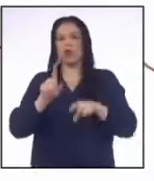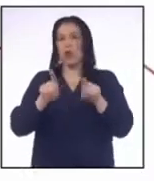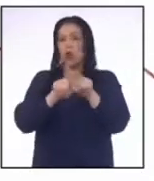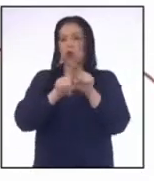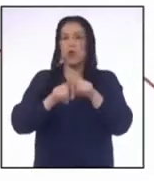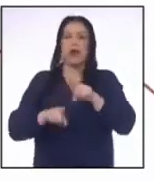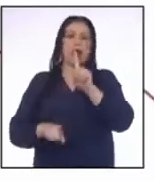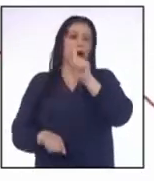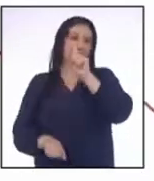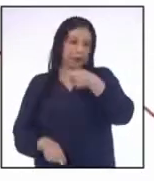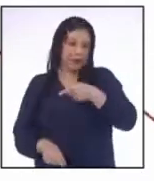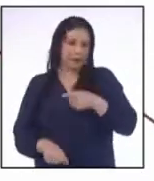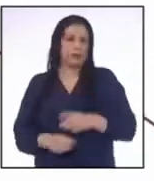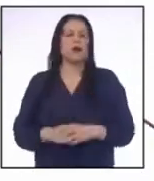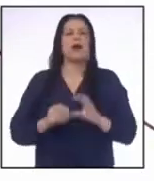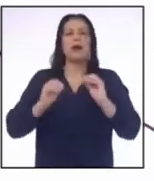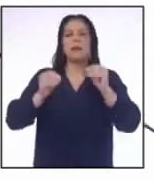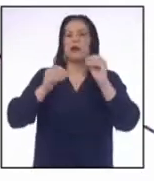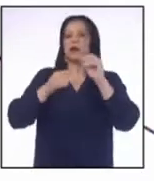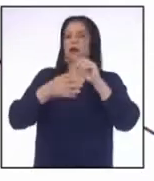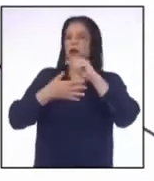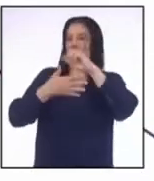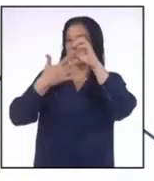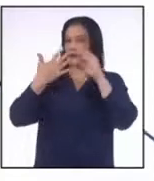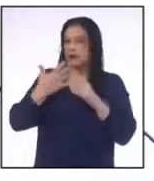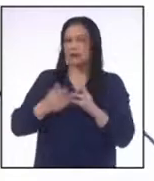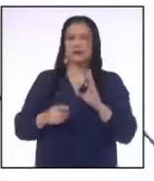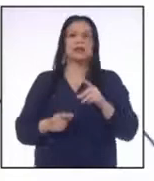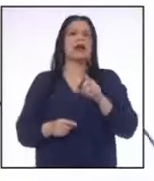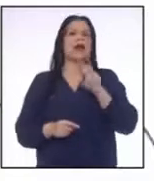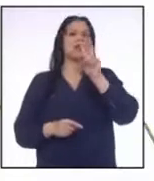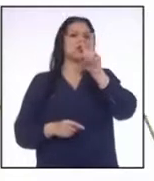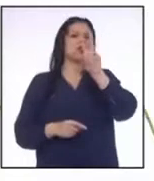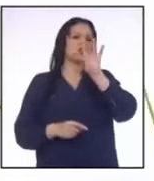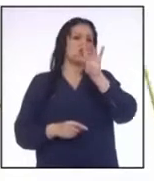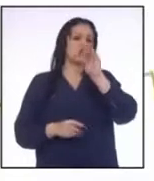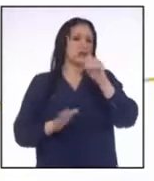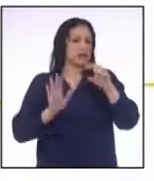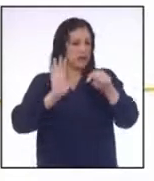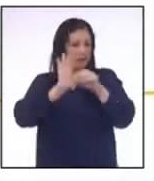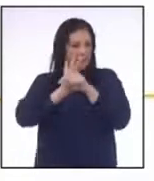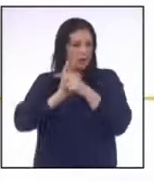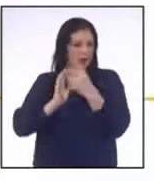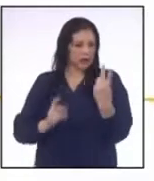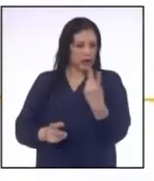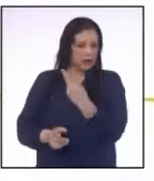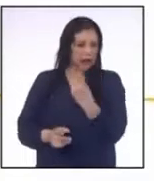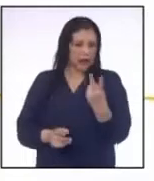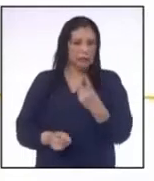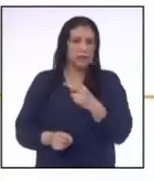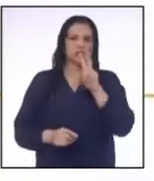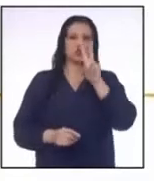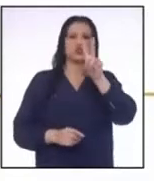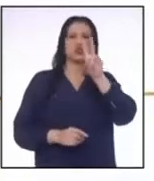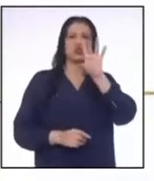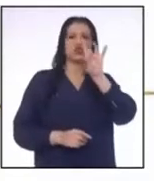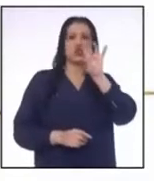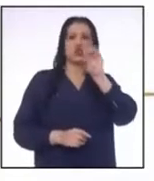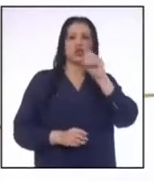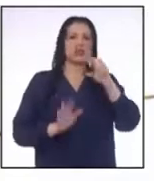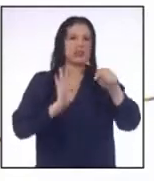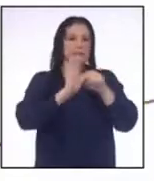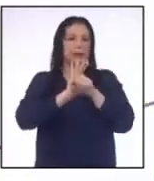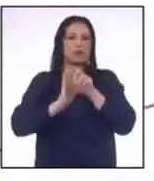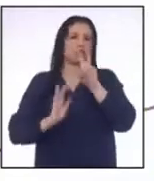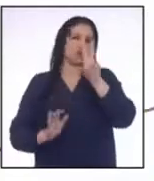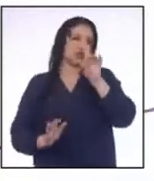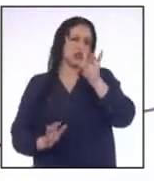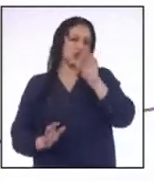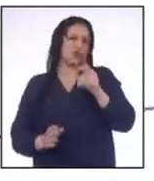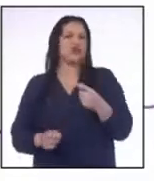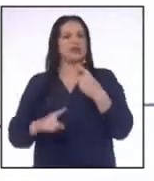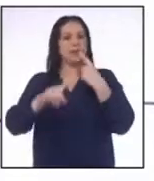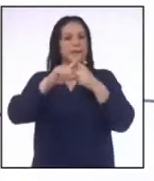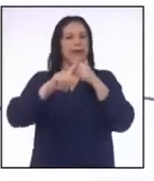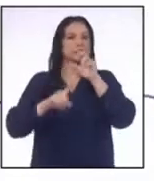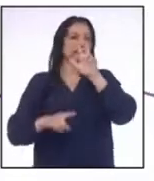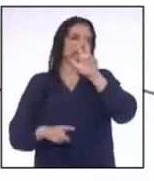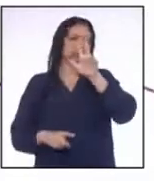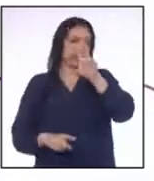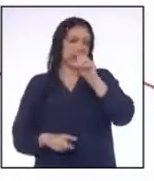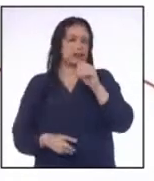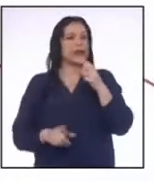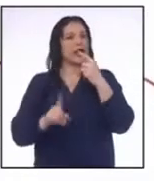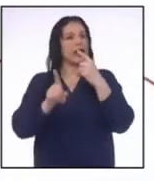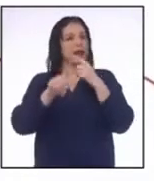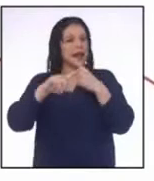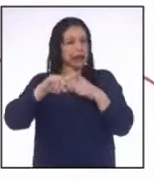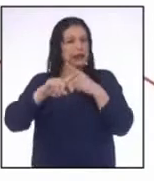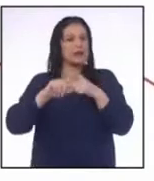Ahora aplicando las propiedades Estamos 280 a ambos miembros 280 menos 280 más 30x es menor o